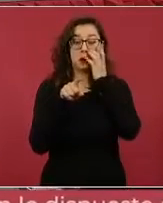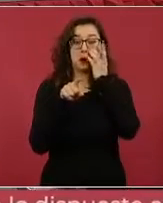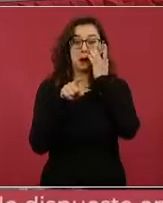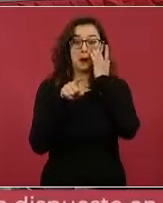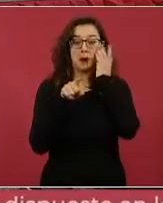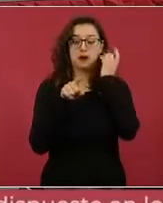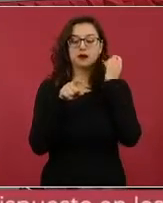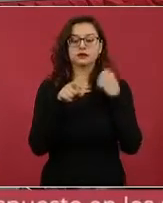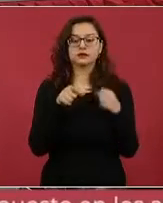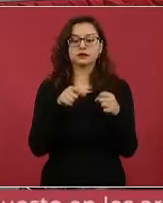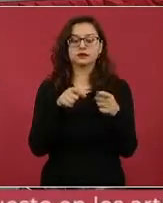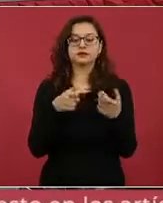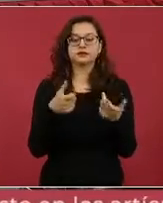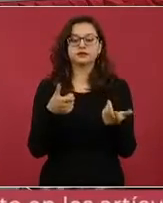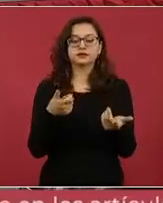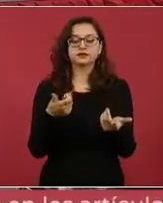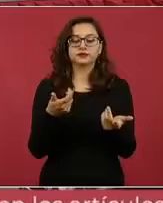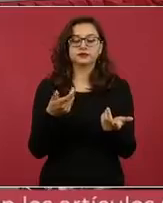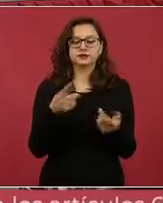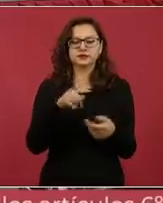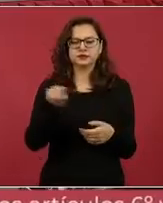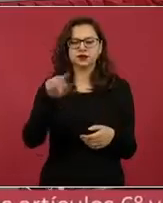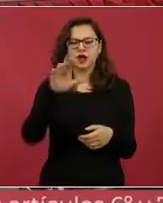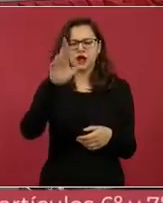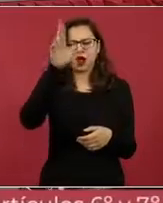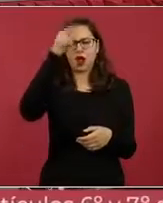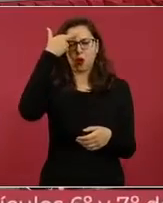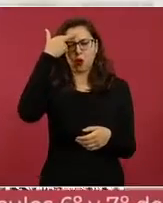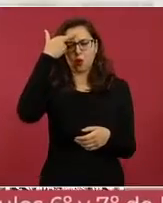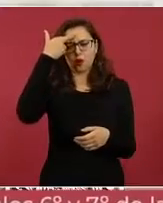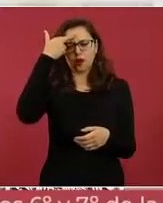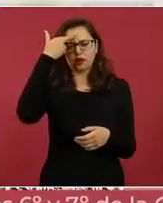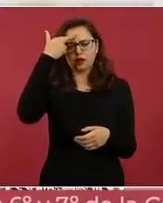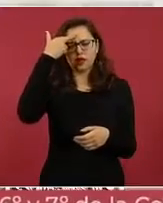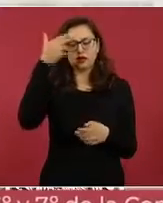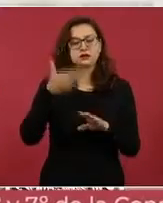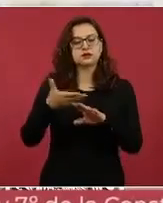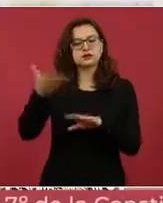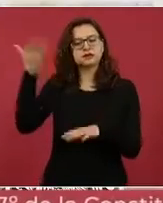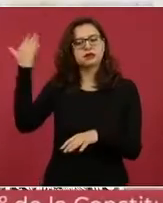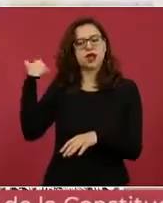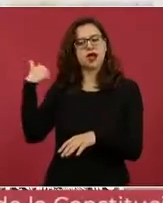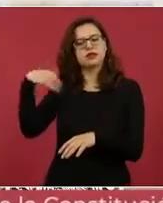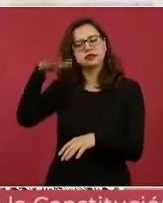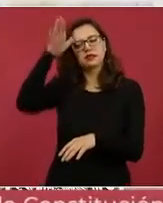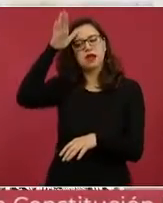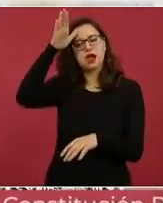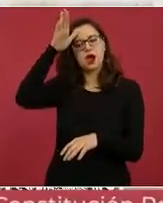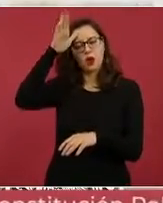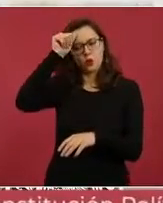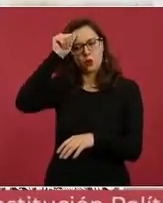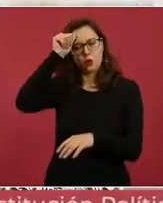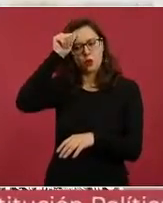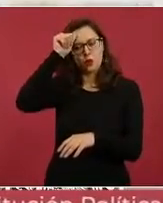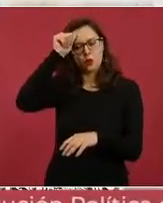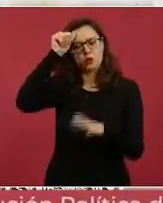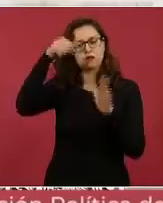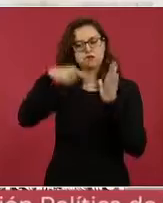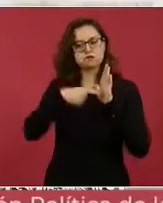de hoy se va a dar a conocer el plan